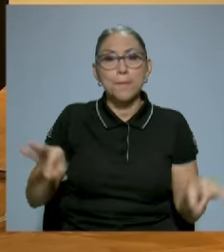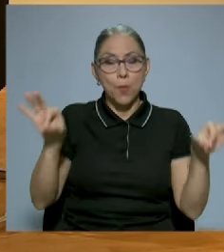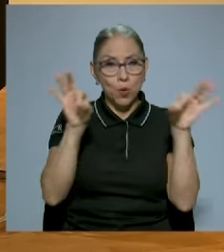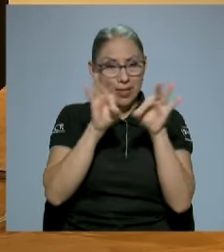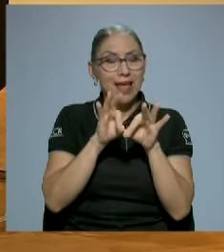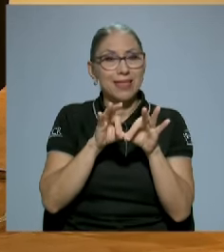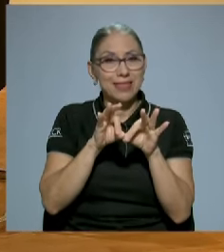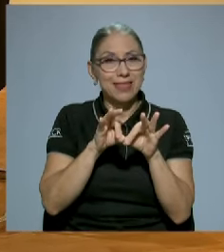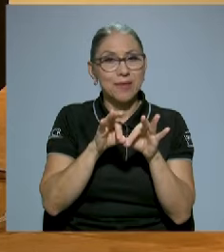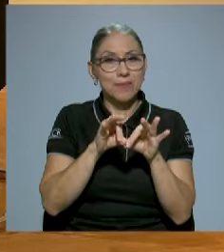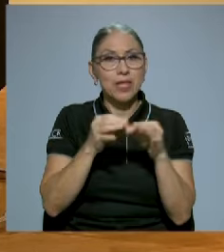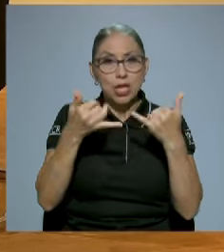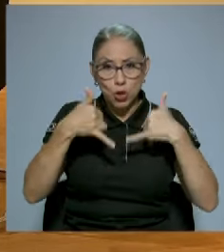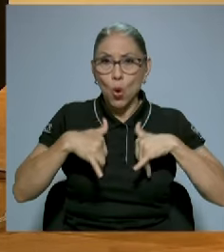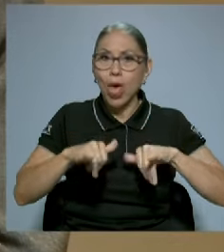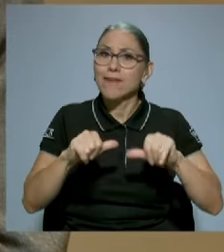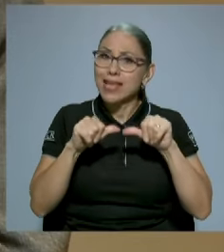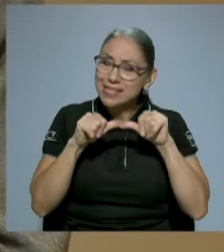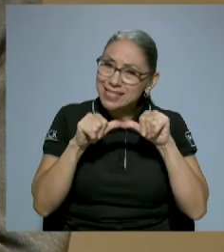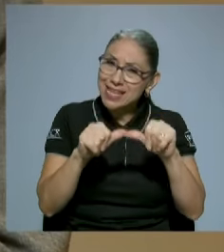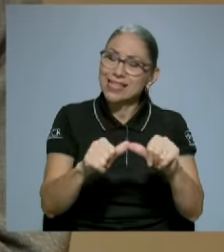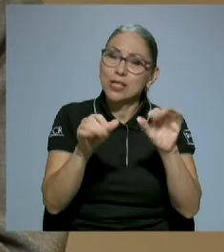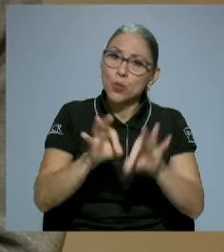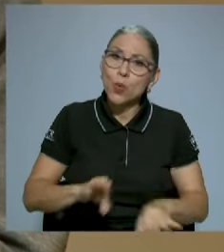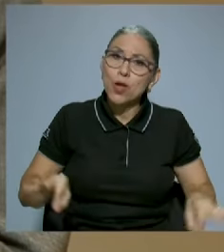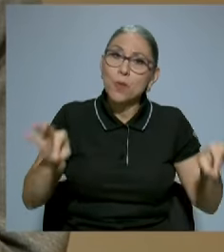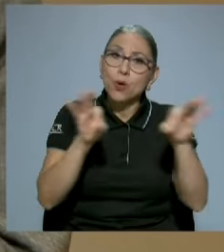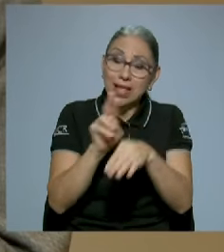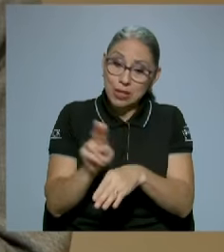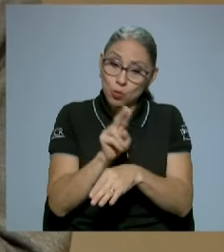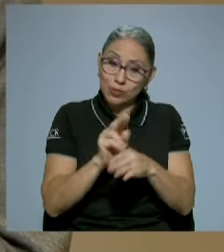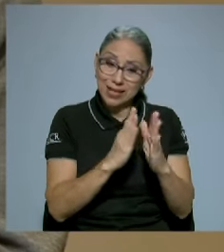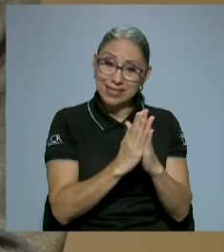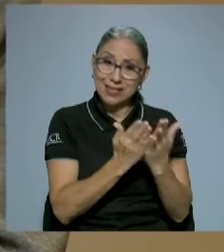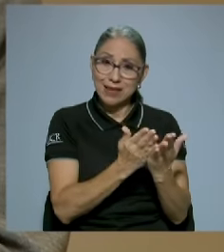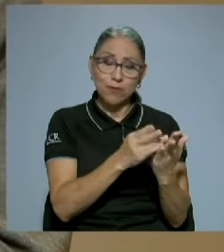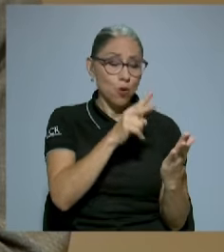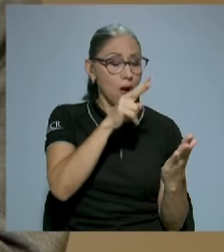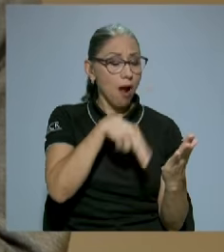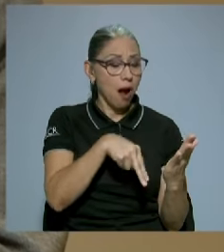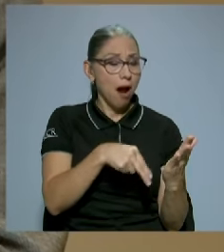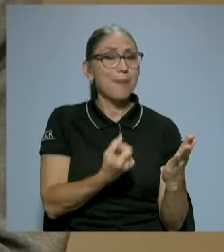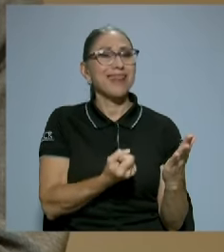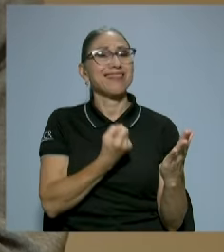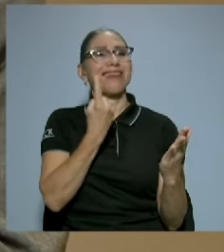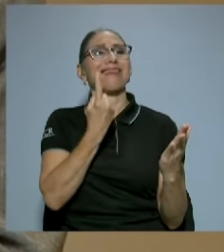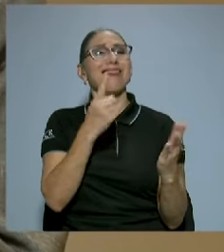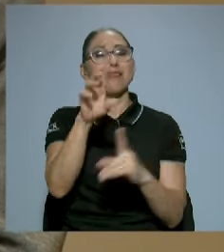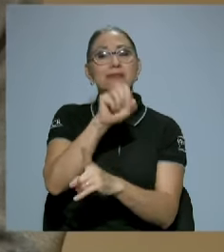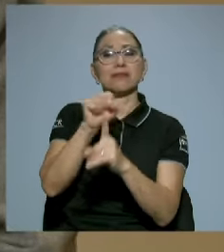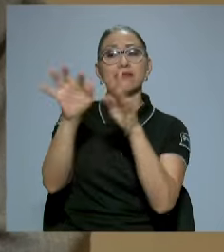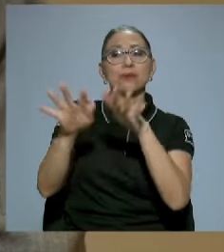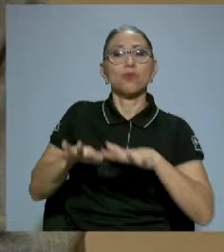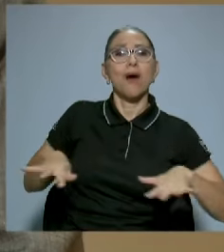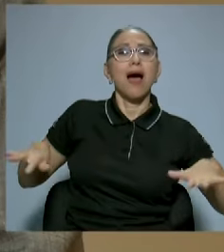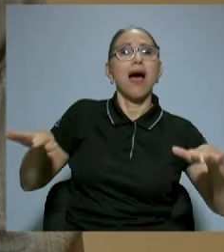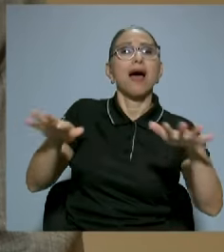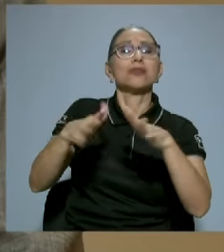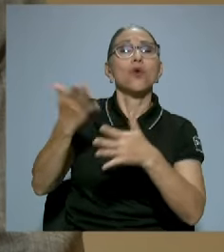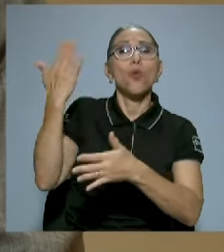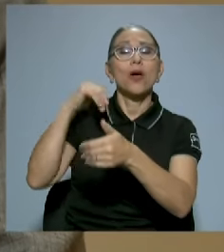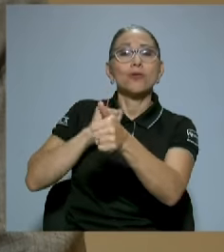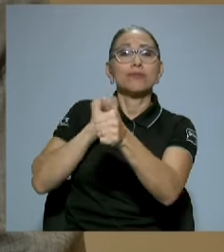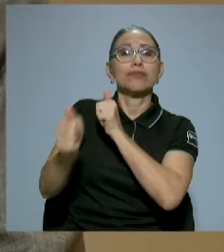muy importante y sigue siéndolo, el consultarlo para entender cuál fue el contexto dentro del cual se aprobó la